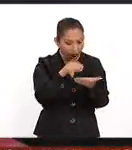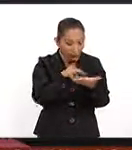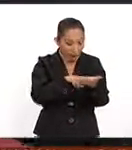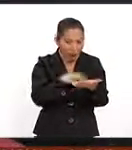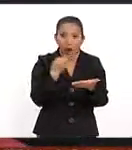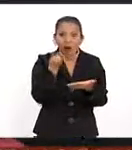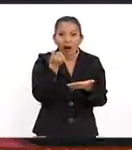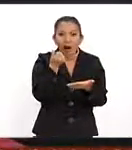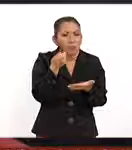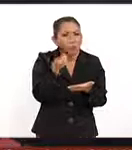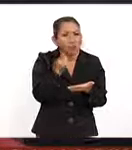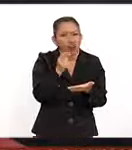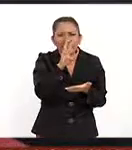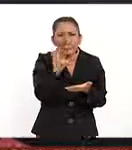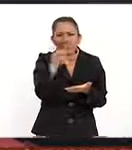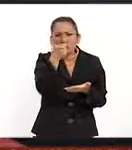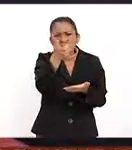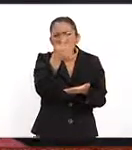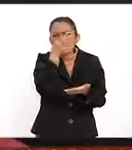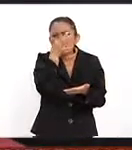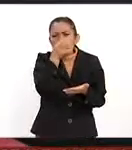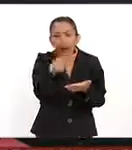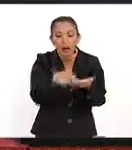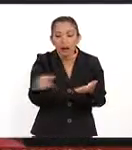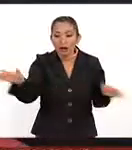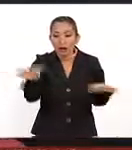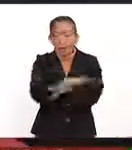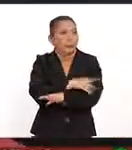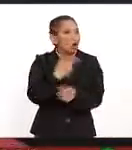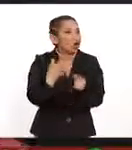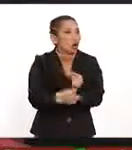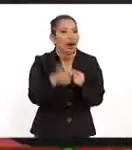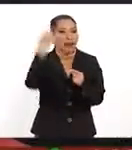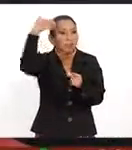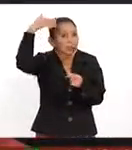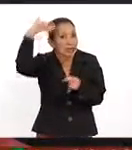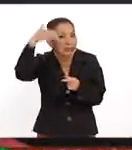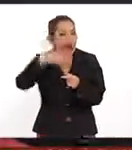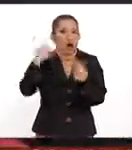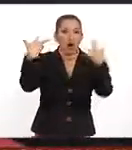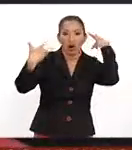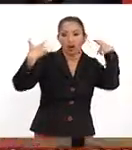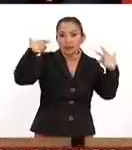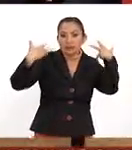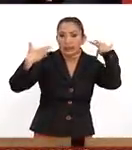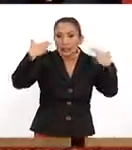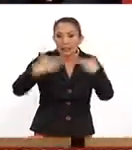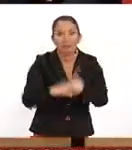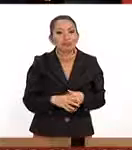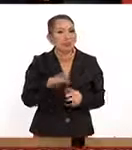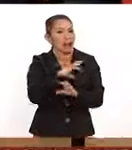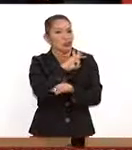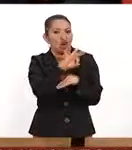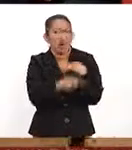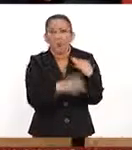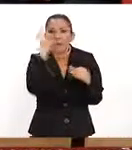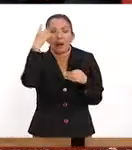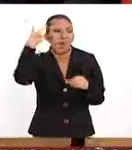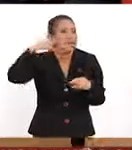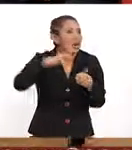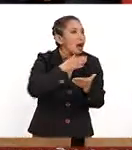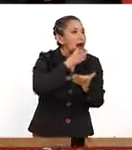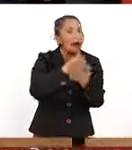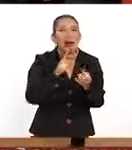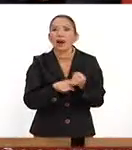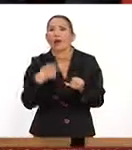muy poco dinero, menos de 300 pesos, te hacen cambio de tinte y te hacen corte de cabello, hay de todo, hay para viajes,